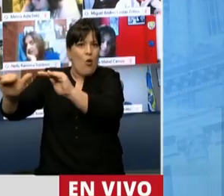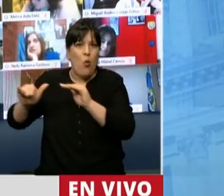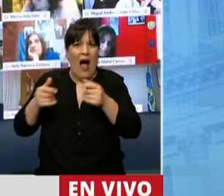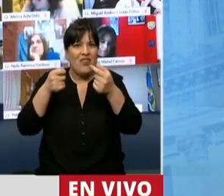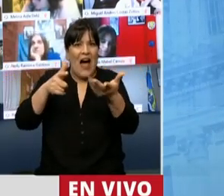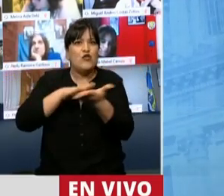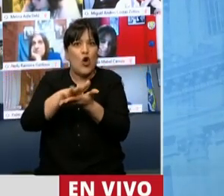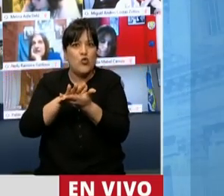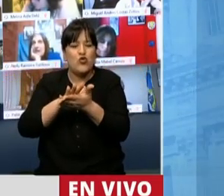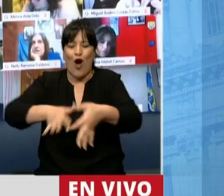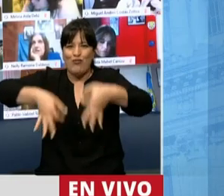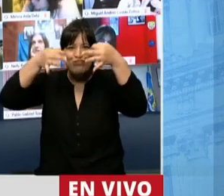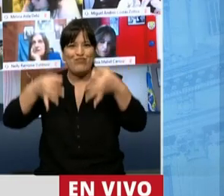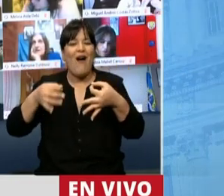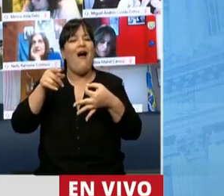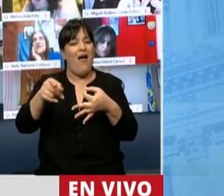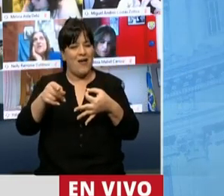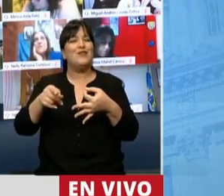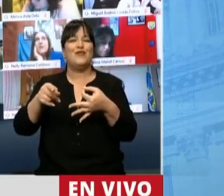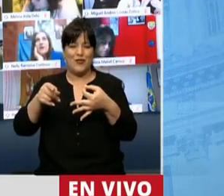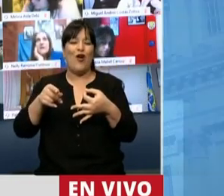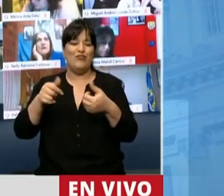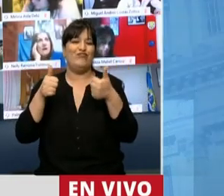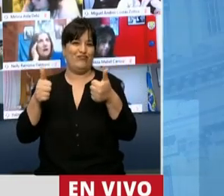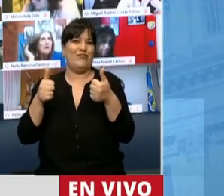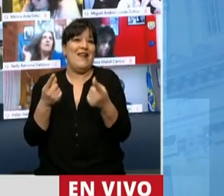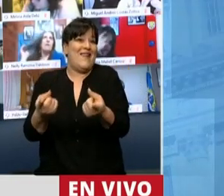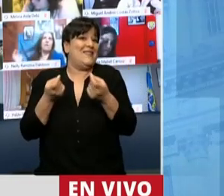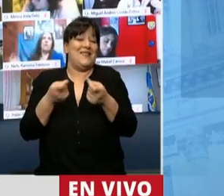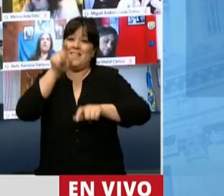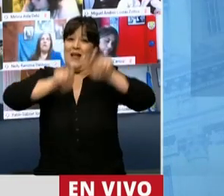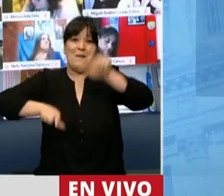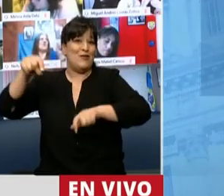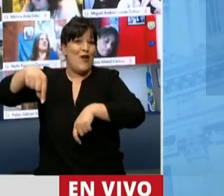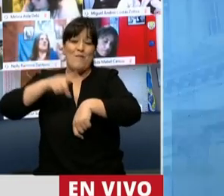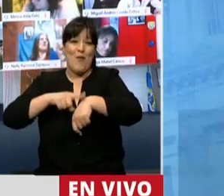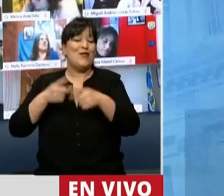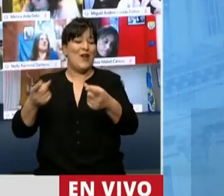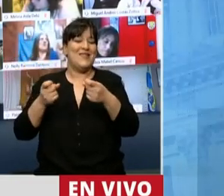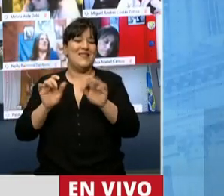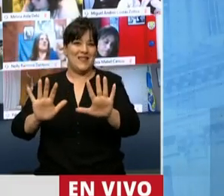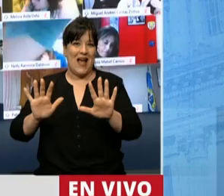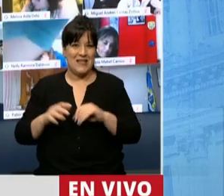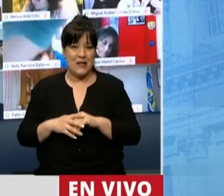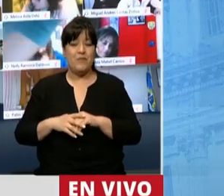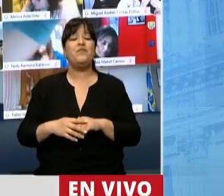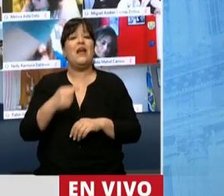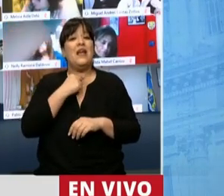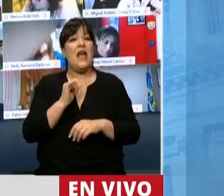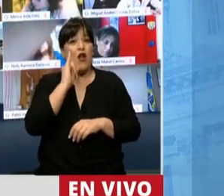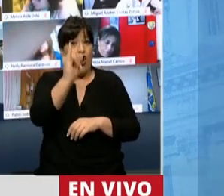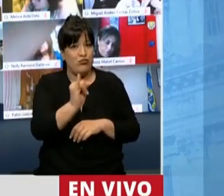integrales, creo que estamos sintonizando con lo que necesita la ciudadanía en este momento. Yo quiero recordar